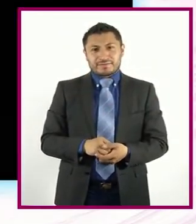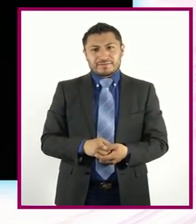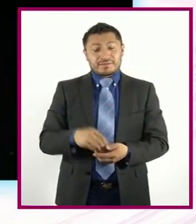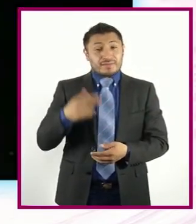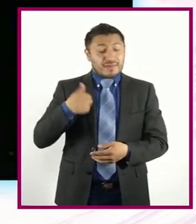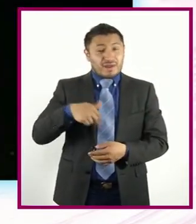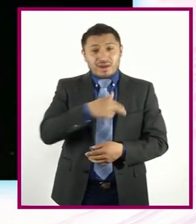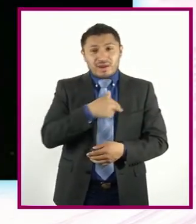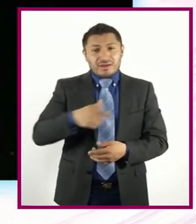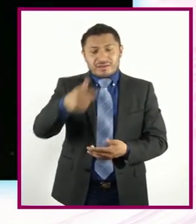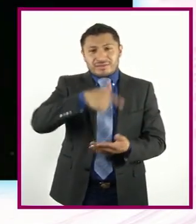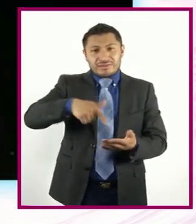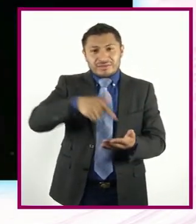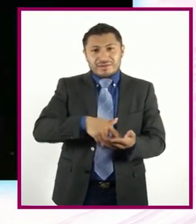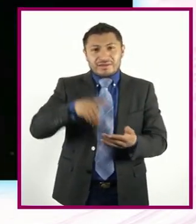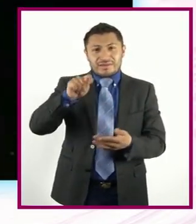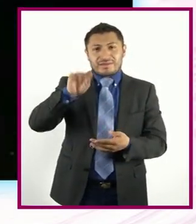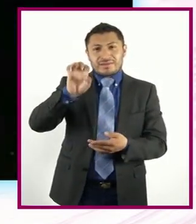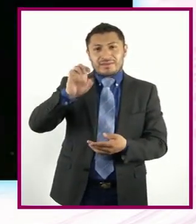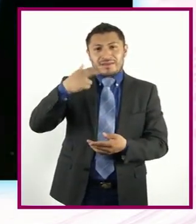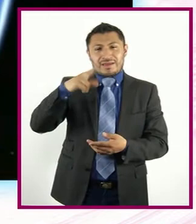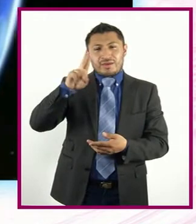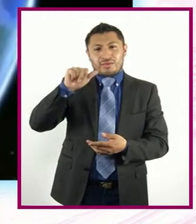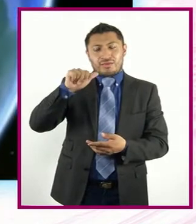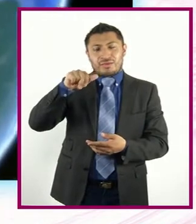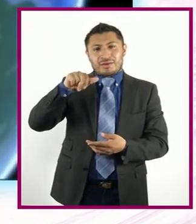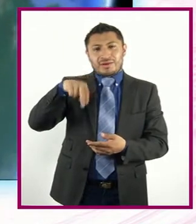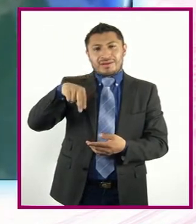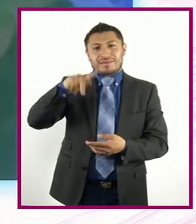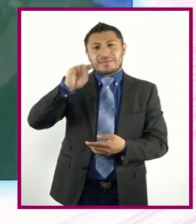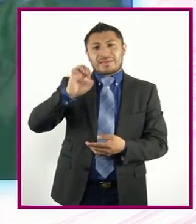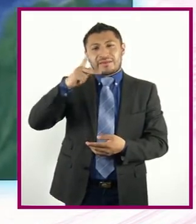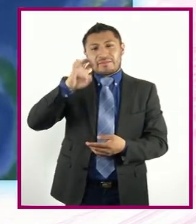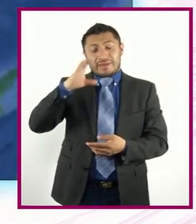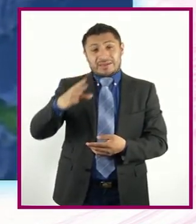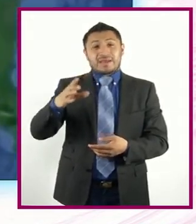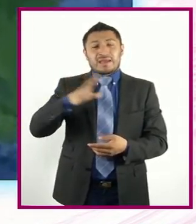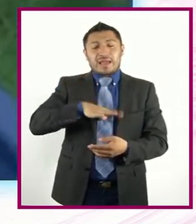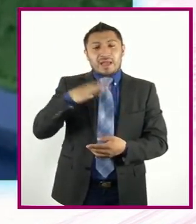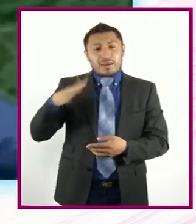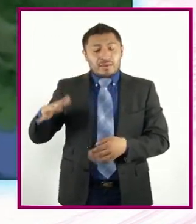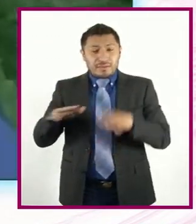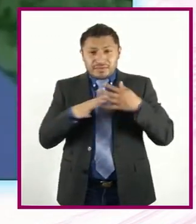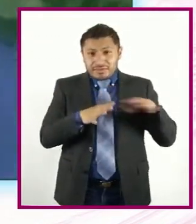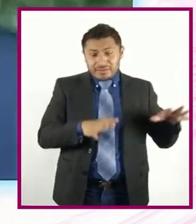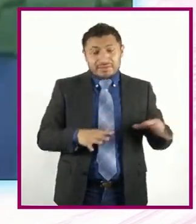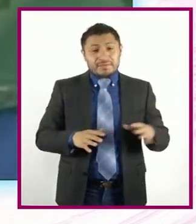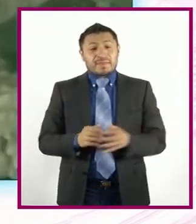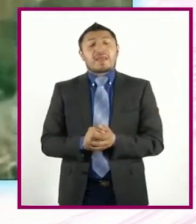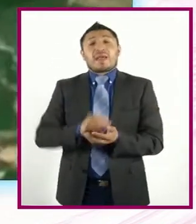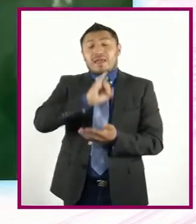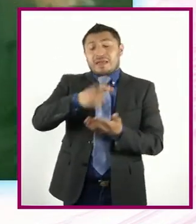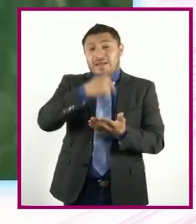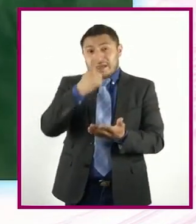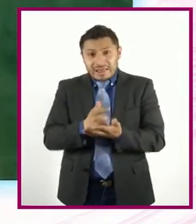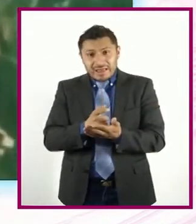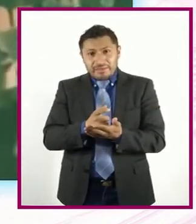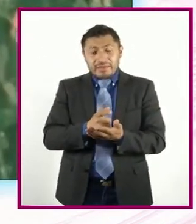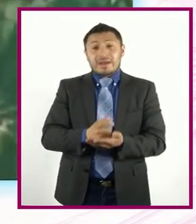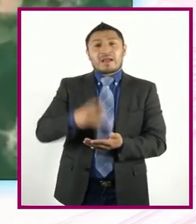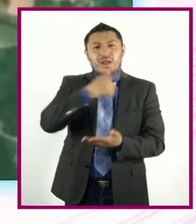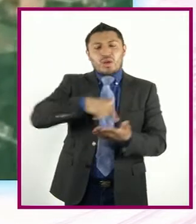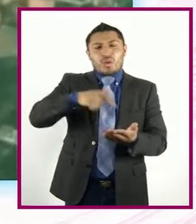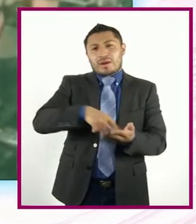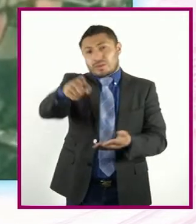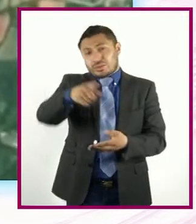Estamos en el Istmo De Tehuantopec En medio De dos océanos En el pueblo De Jalapa Del Marqués Un lugar Que difícilmente Podrías